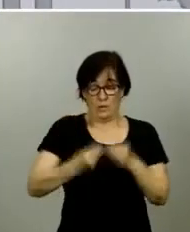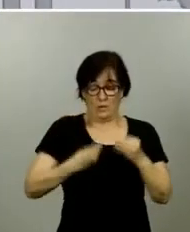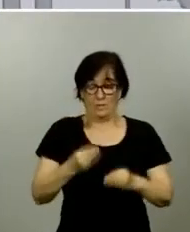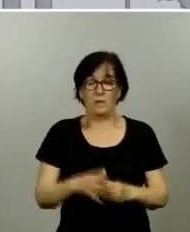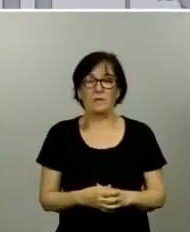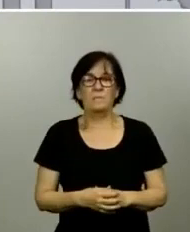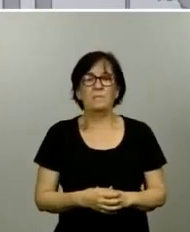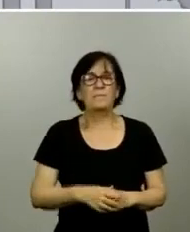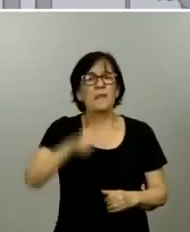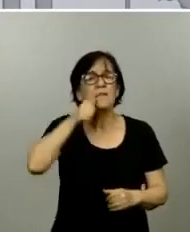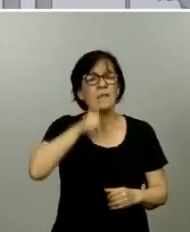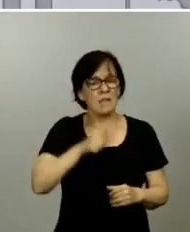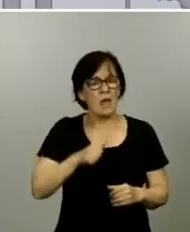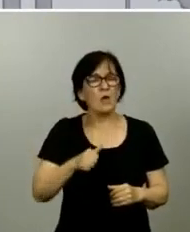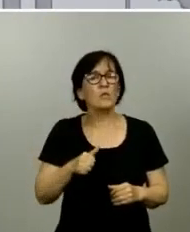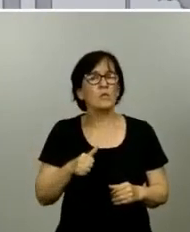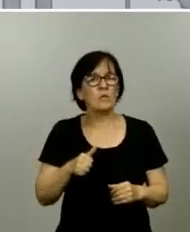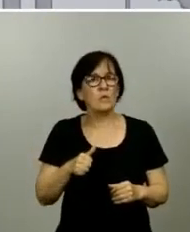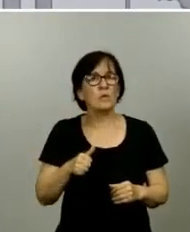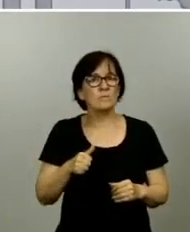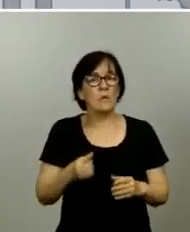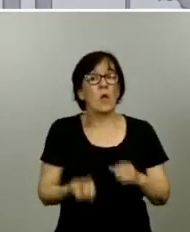ha habido un brote,